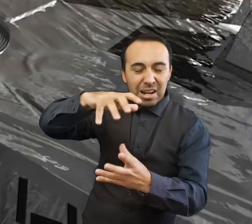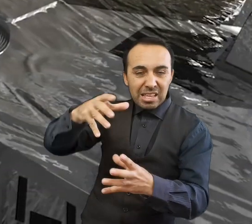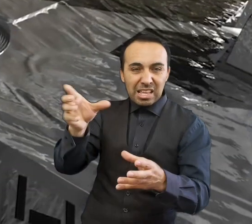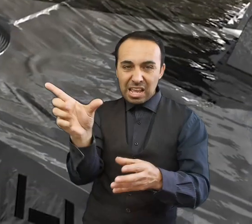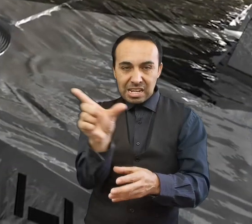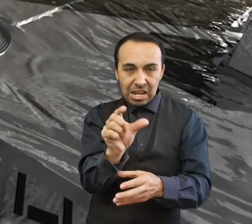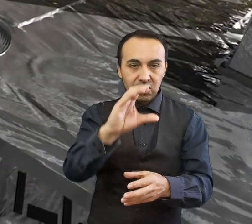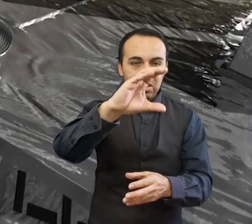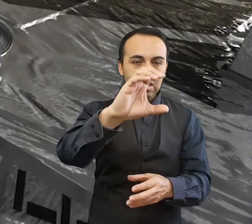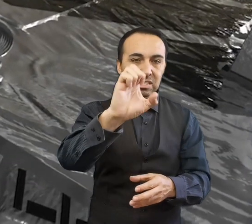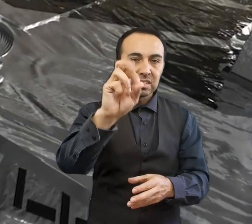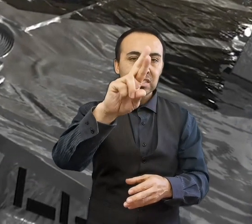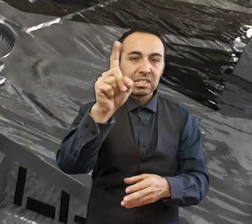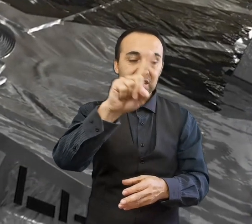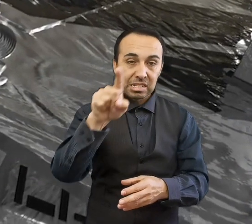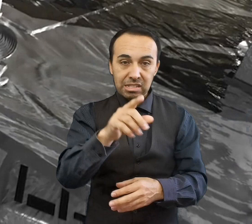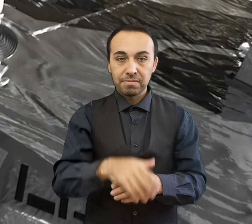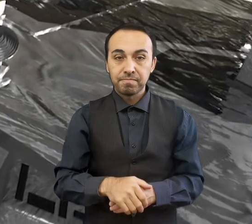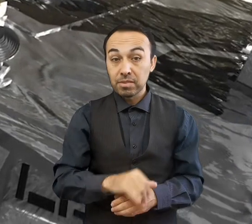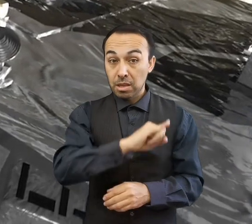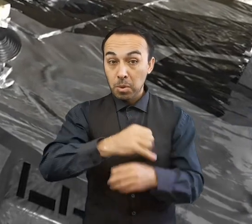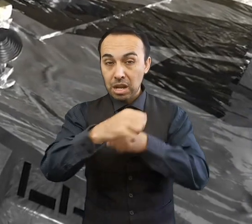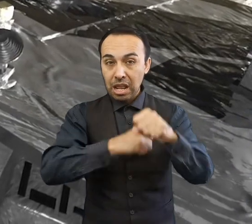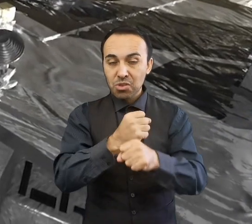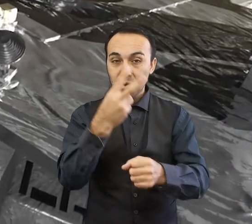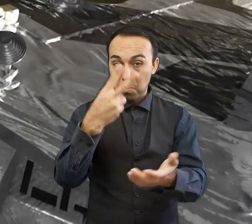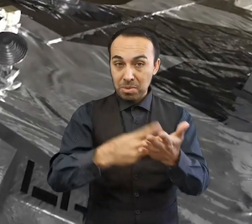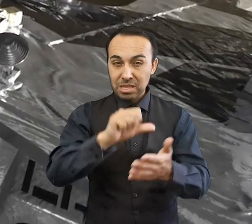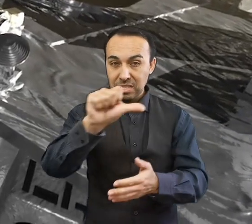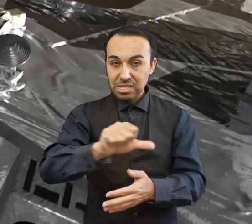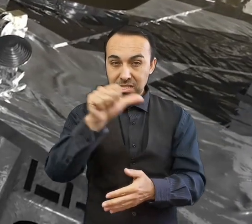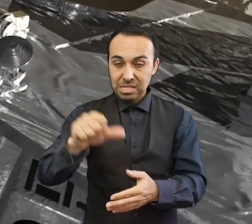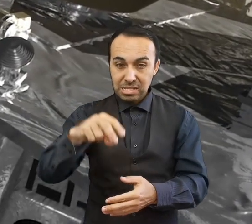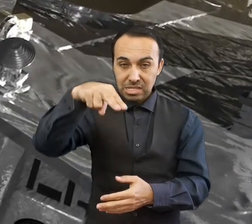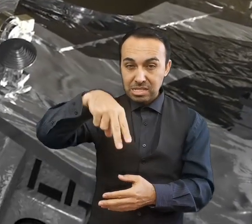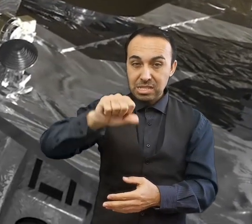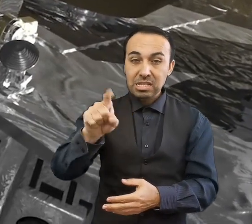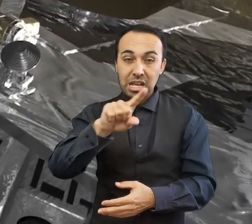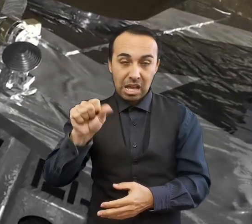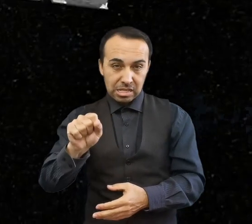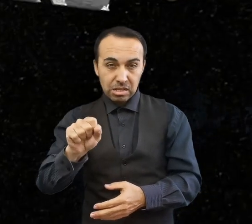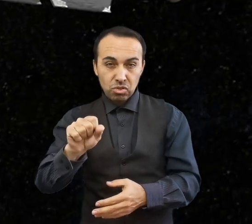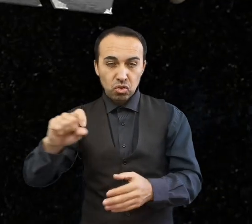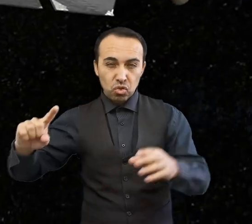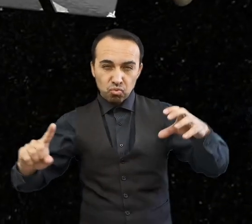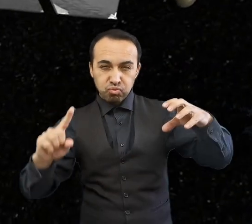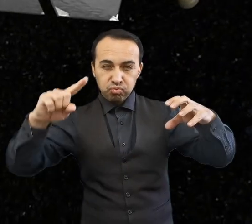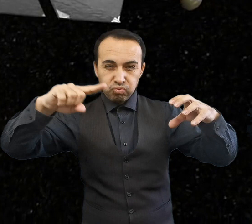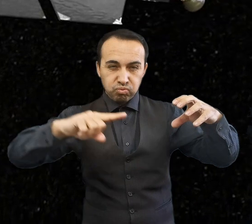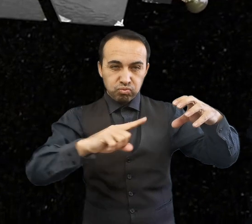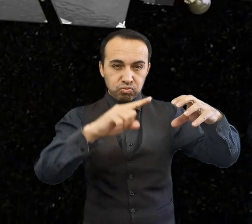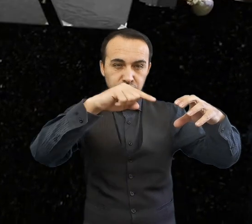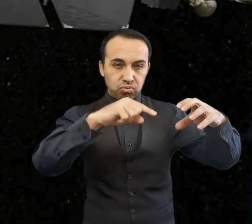Luego, en 2016, la NASA lanzó la nave espacial Osiris Rex para estudiar a Bennu, un asteroide cercano a la Tierra,